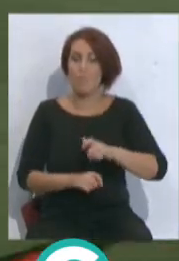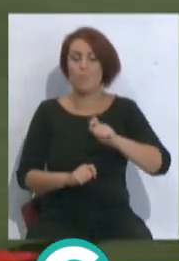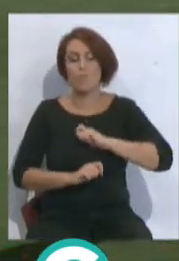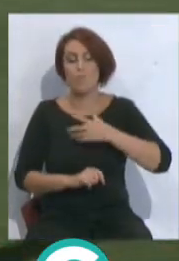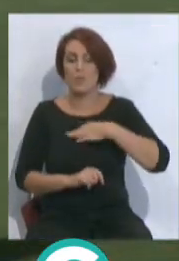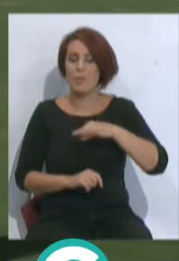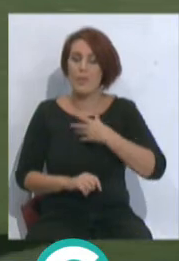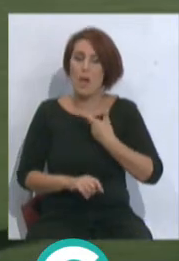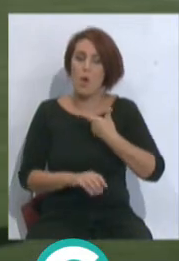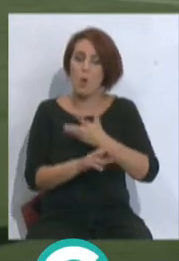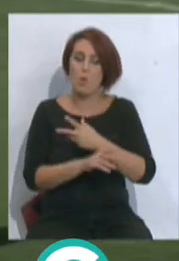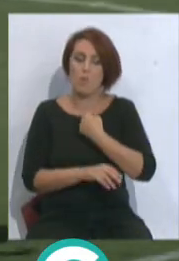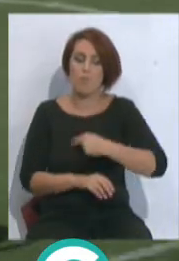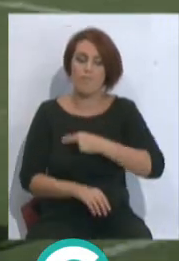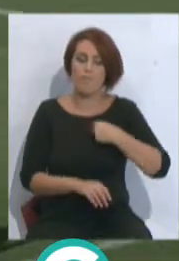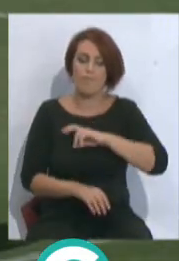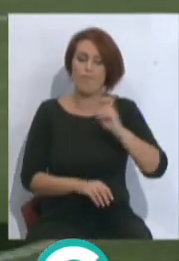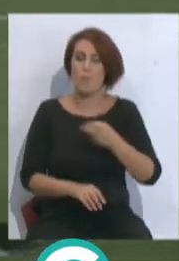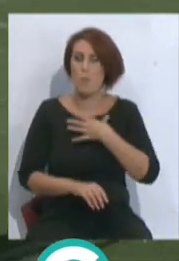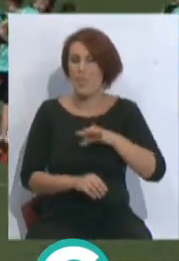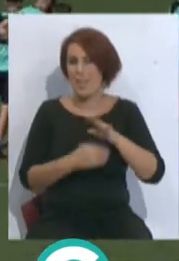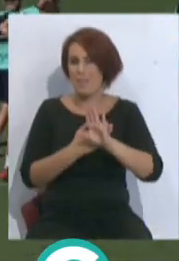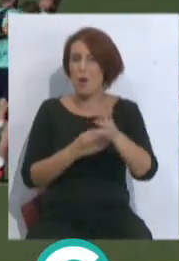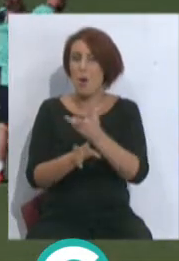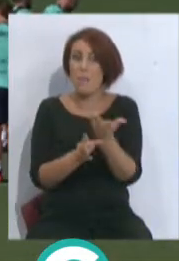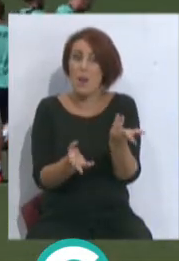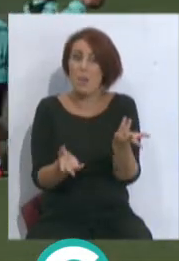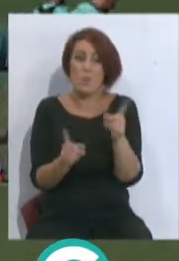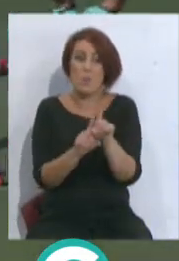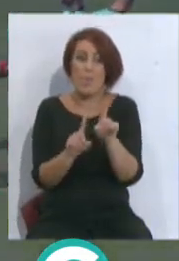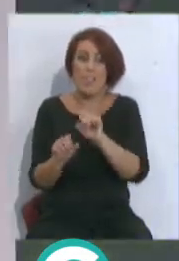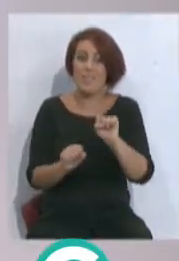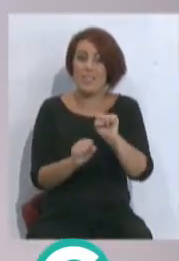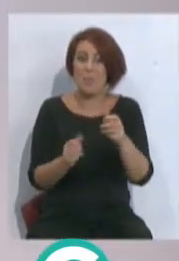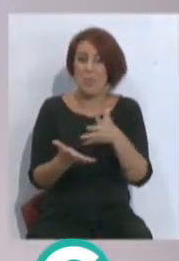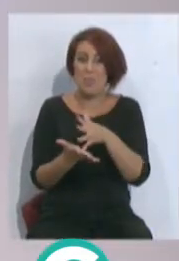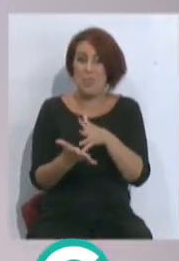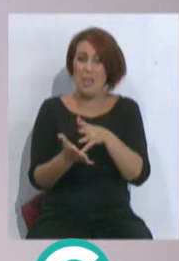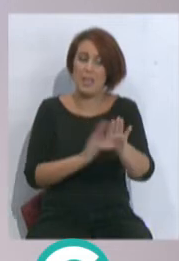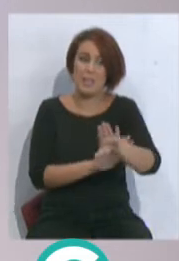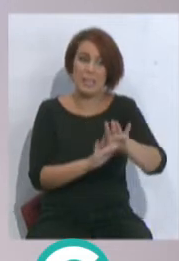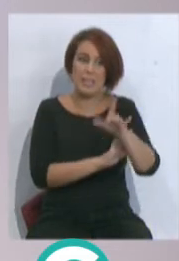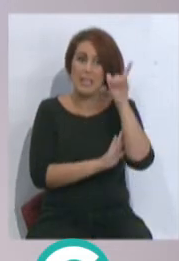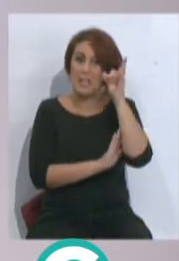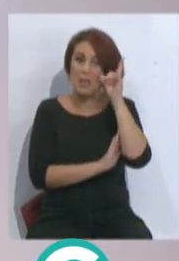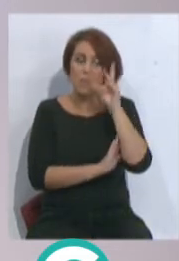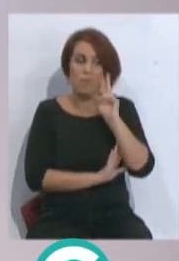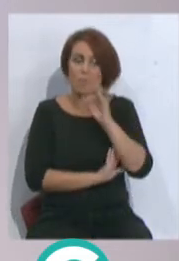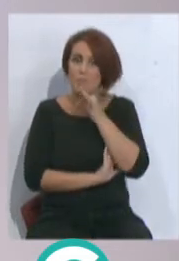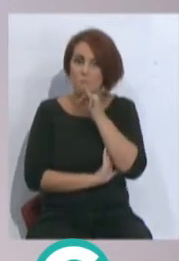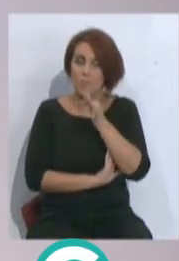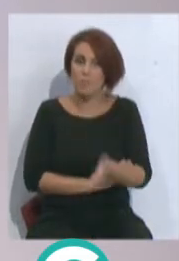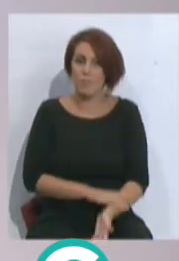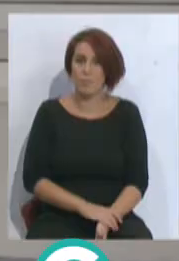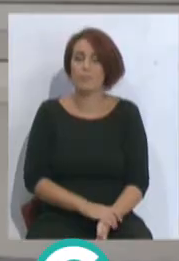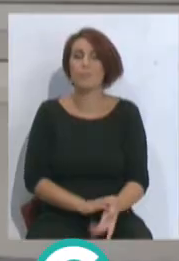posibilidad de que era un jugador polivalente y que podía jugar por arriba. De momento por arriba no te hace esa parcela defensiva y del lateral izquierdo todavía no lo hemos movido. que estoy comentando